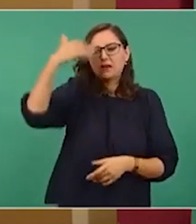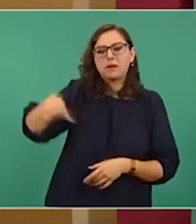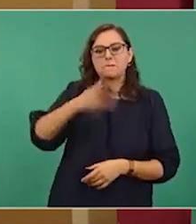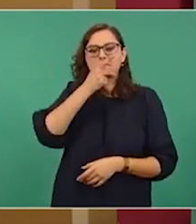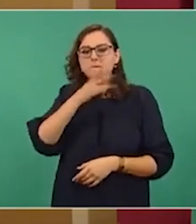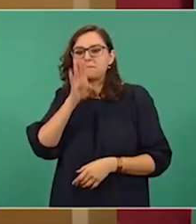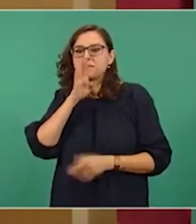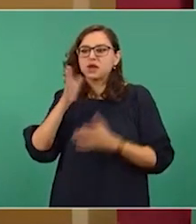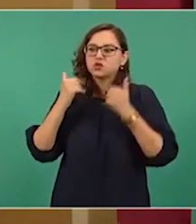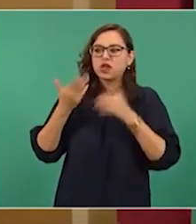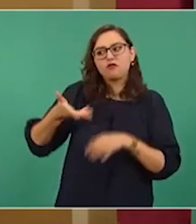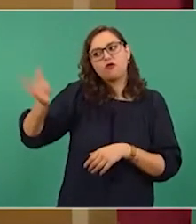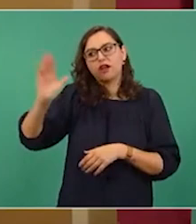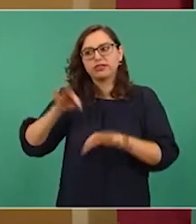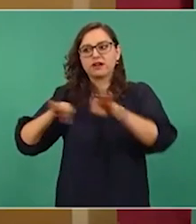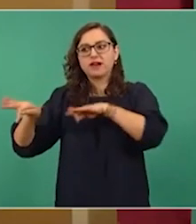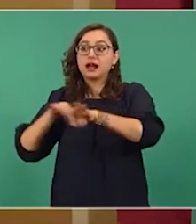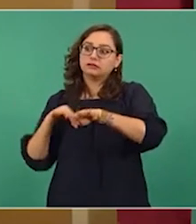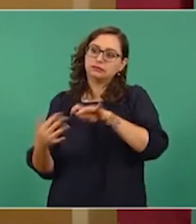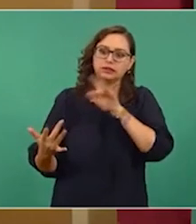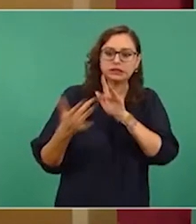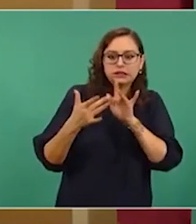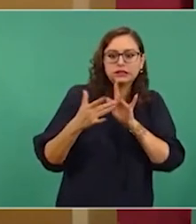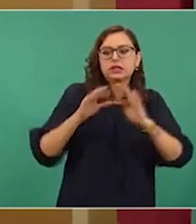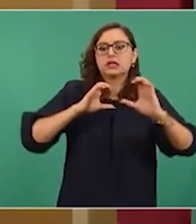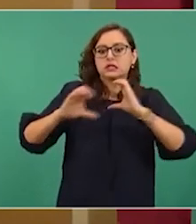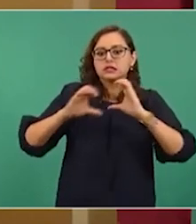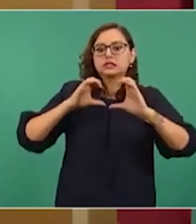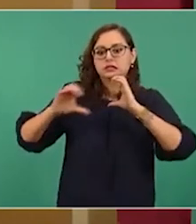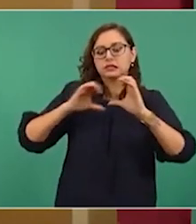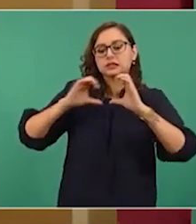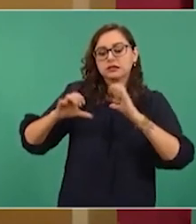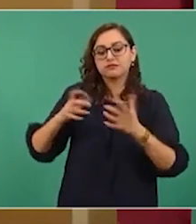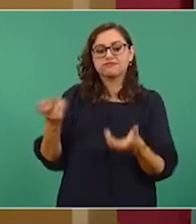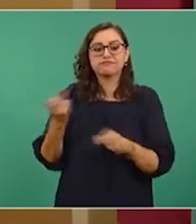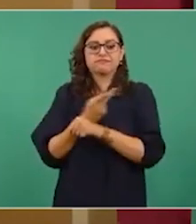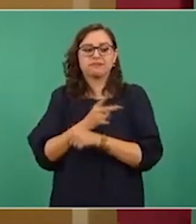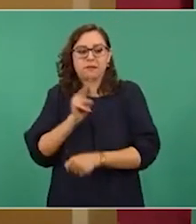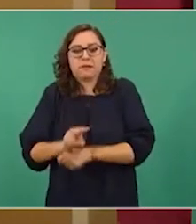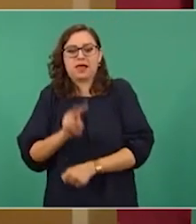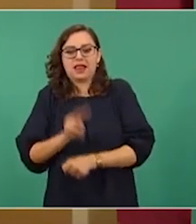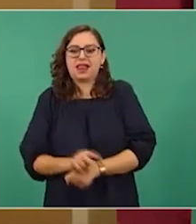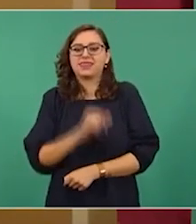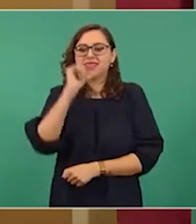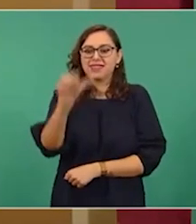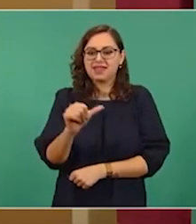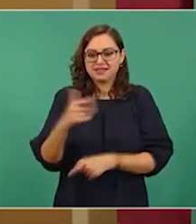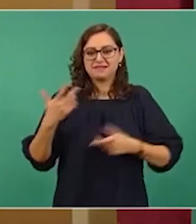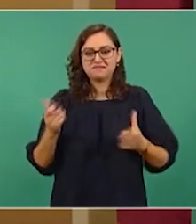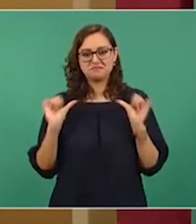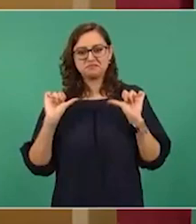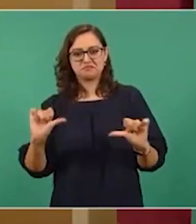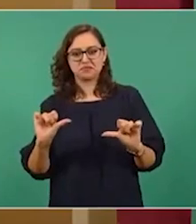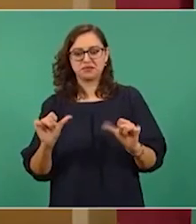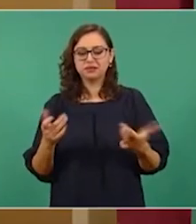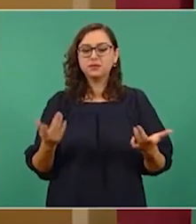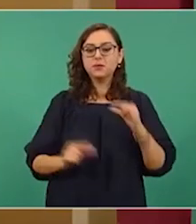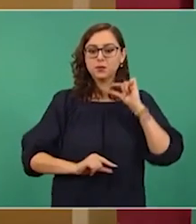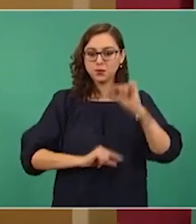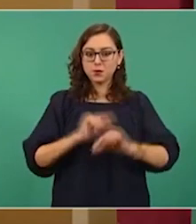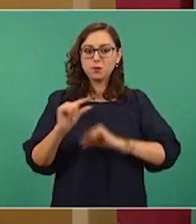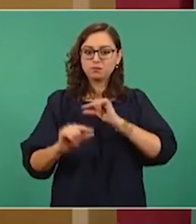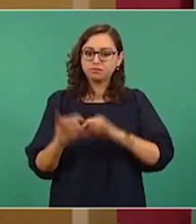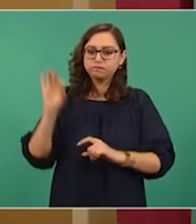cuando hay una falta de vigilancia adecuada y los empiezan